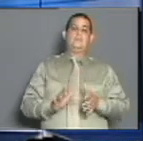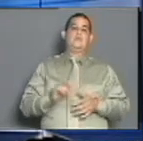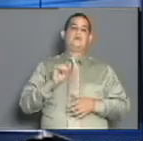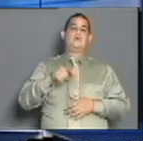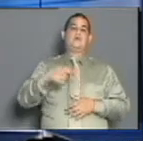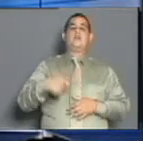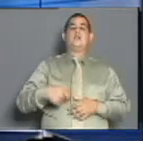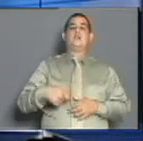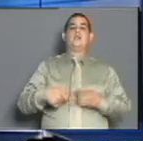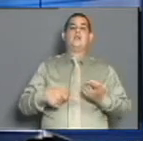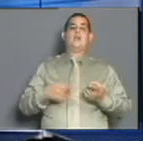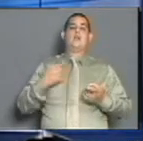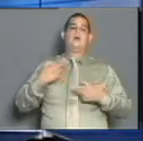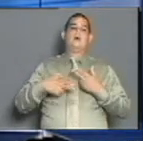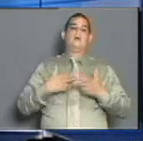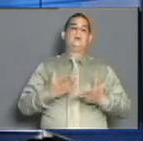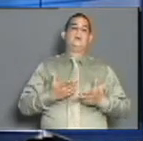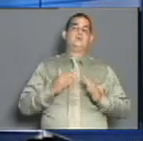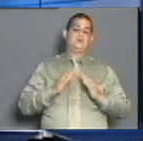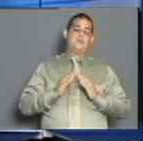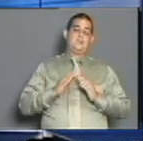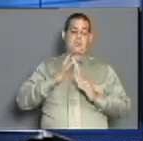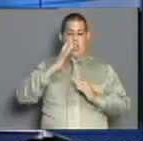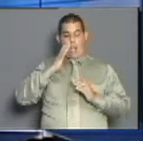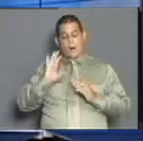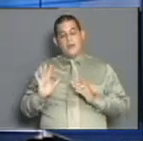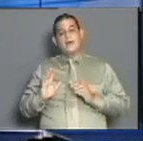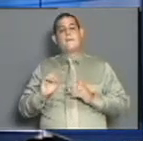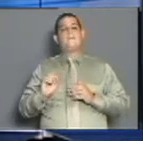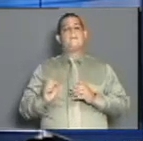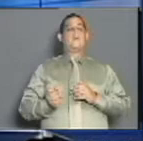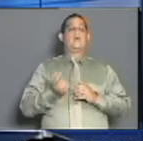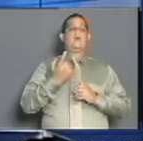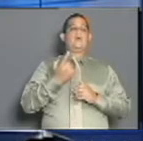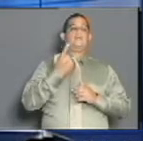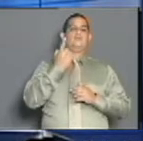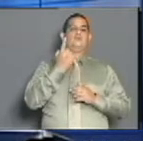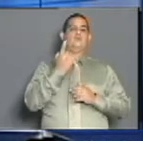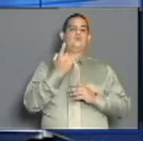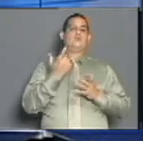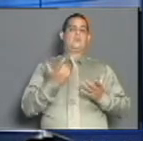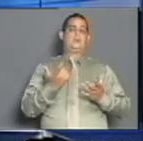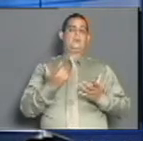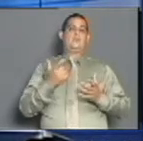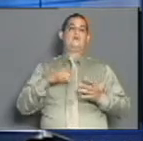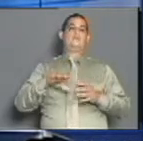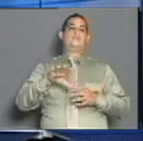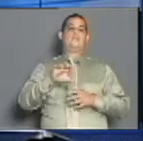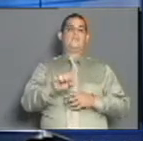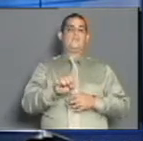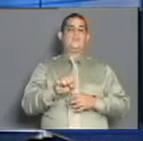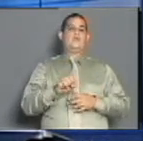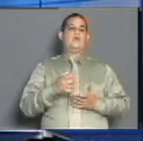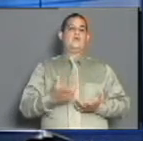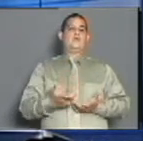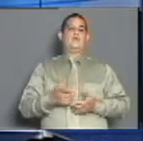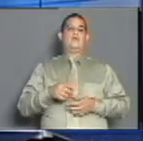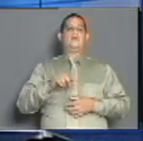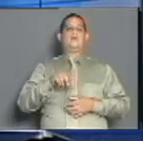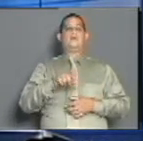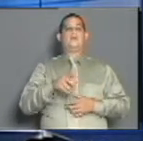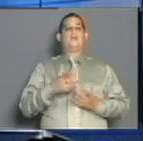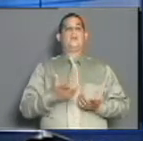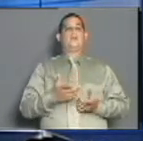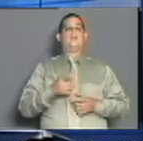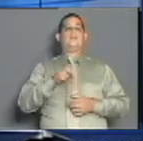decidir favorablemente en casa junto a su afición por primera vez. Su único título lo consiguieron de visitantes en el Dodger